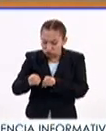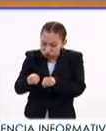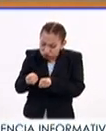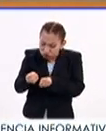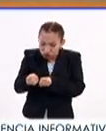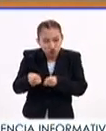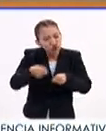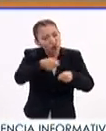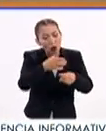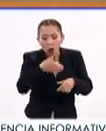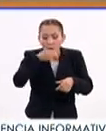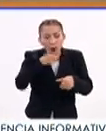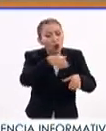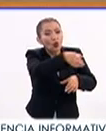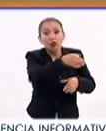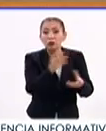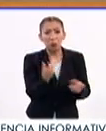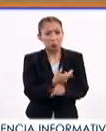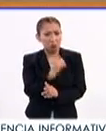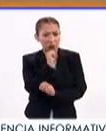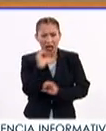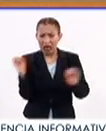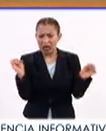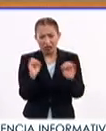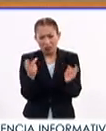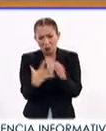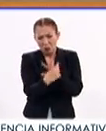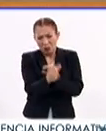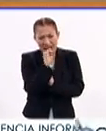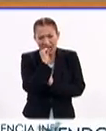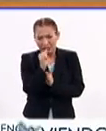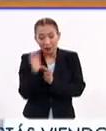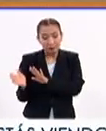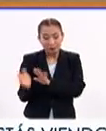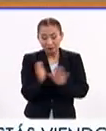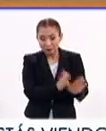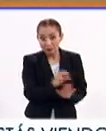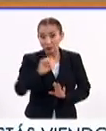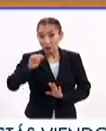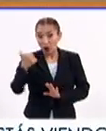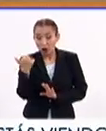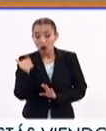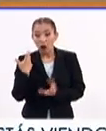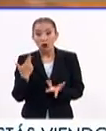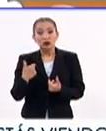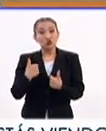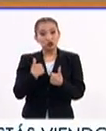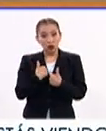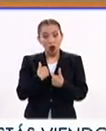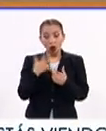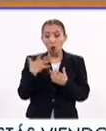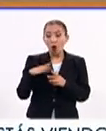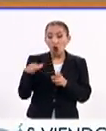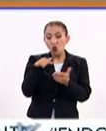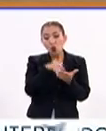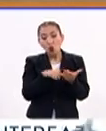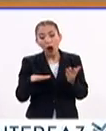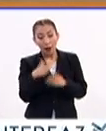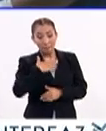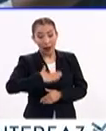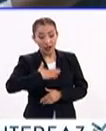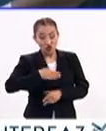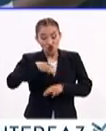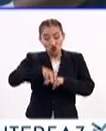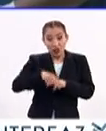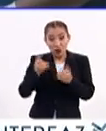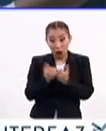o el vaso, no va a pasar nada. Tampoco se transmite por compartir como espacios, como el baño.